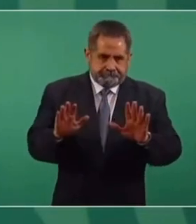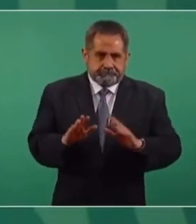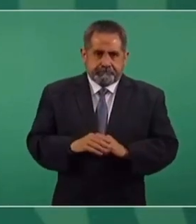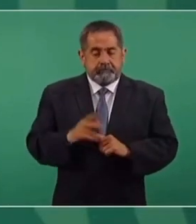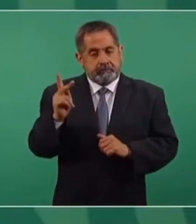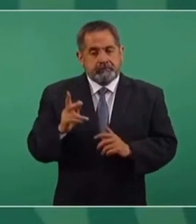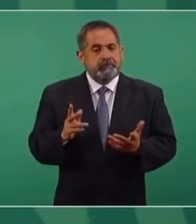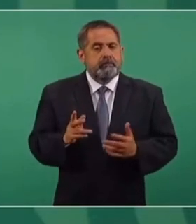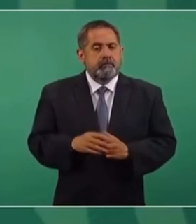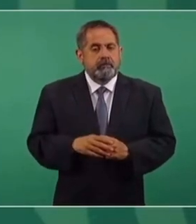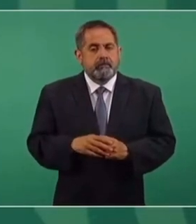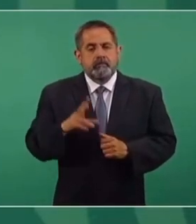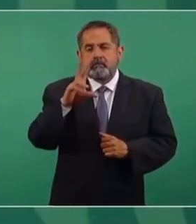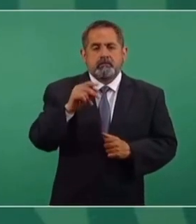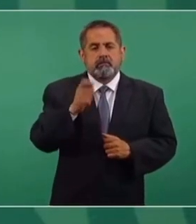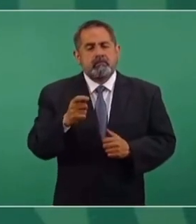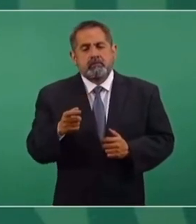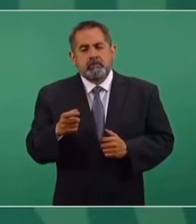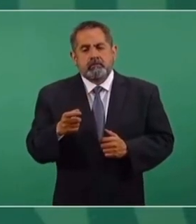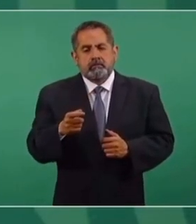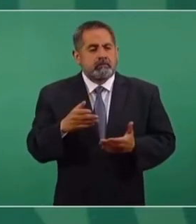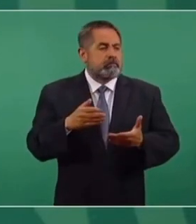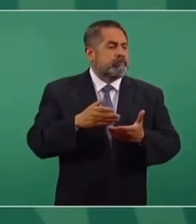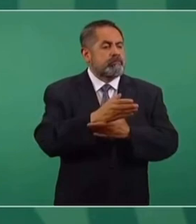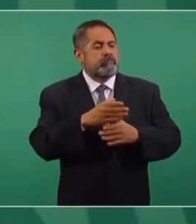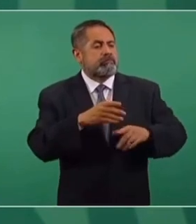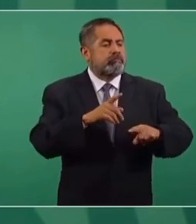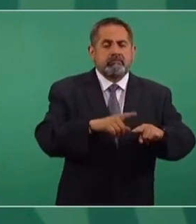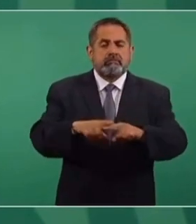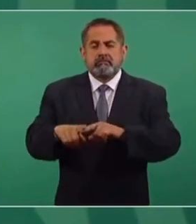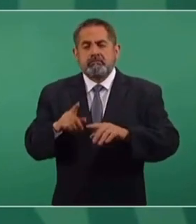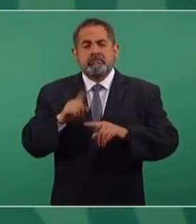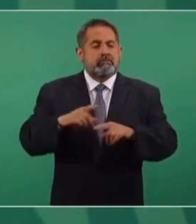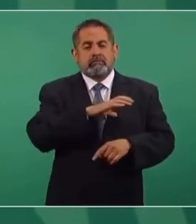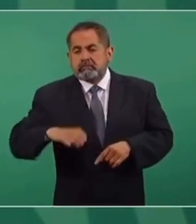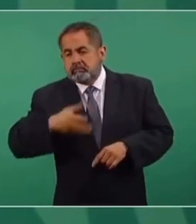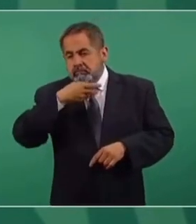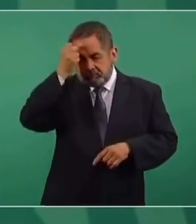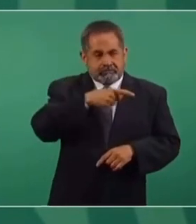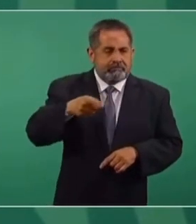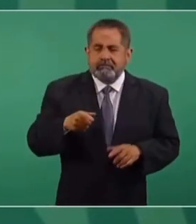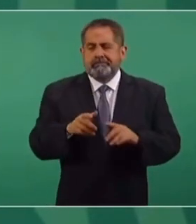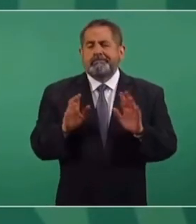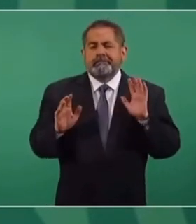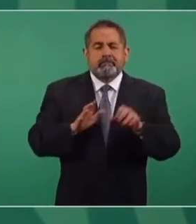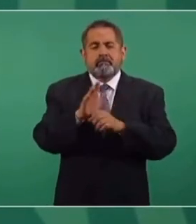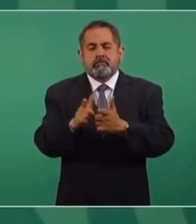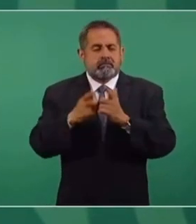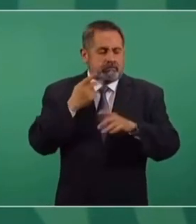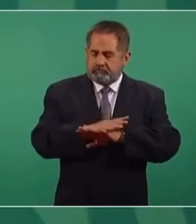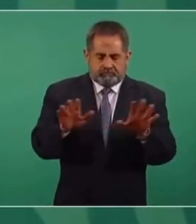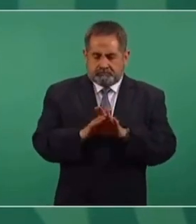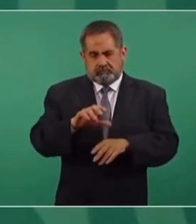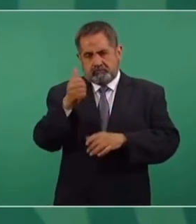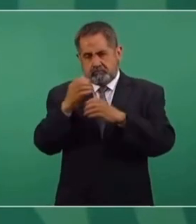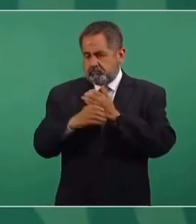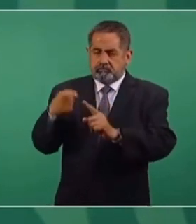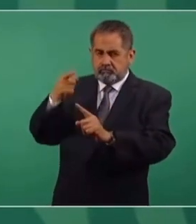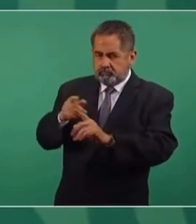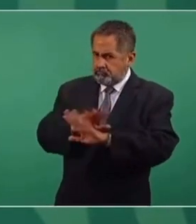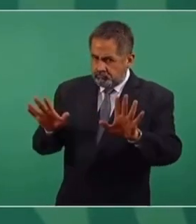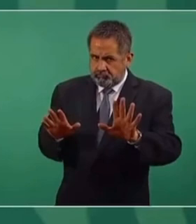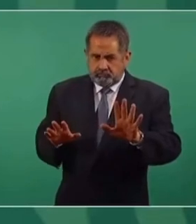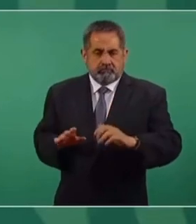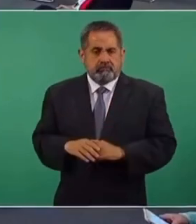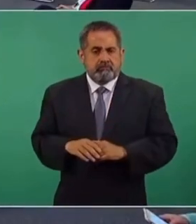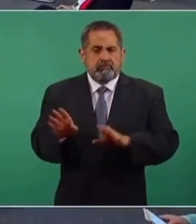Pero no es meterme en quién es el candidato o qué partido. No, es otro tipo de cosas. A ver,